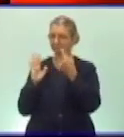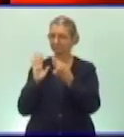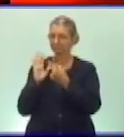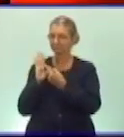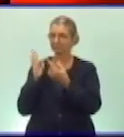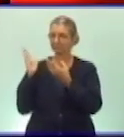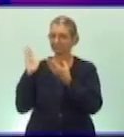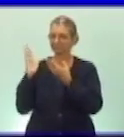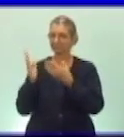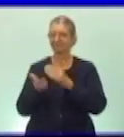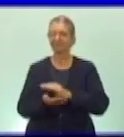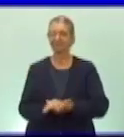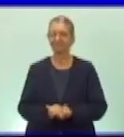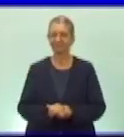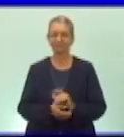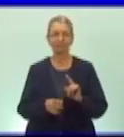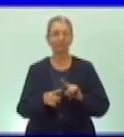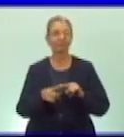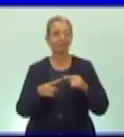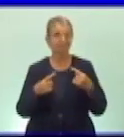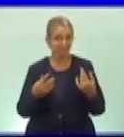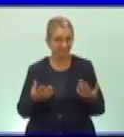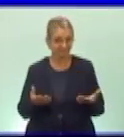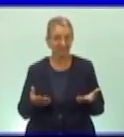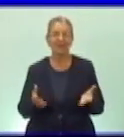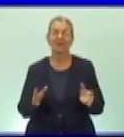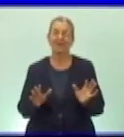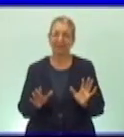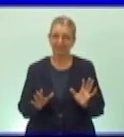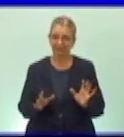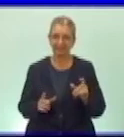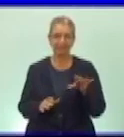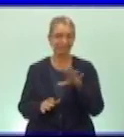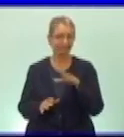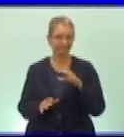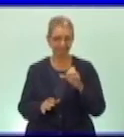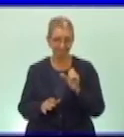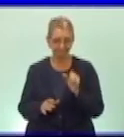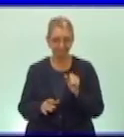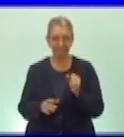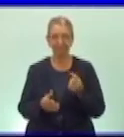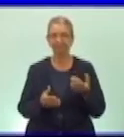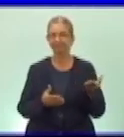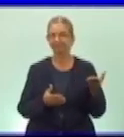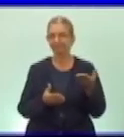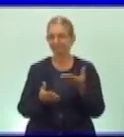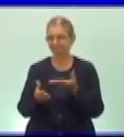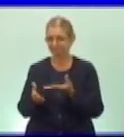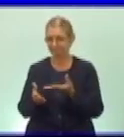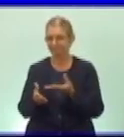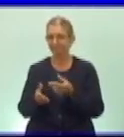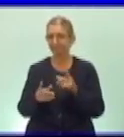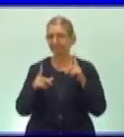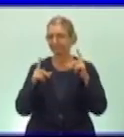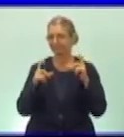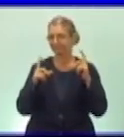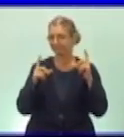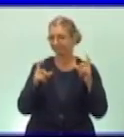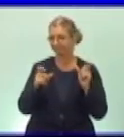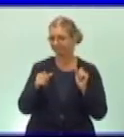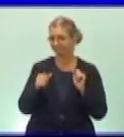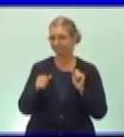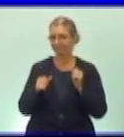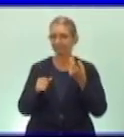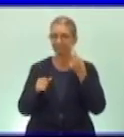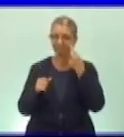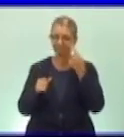porque ellos y ellas enviaron sus fotografías para